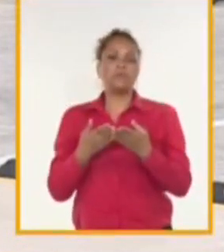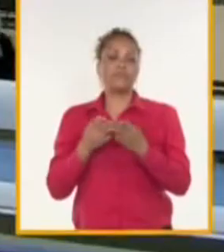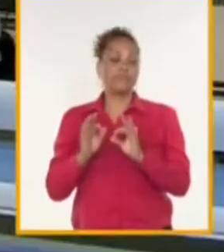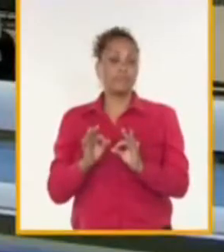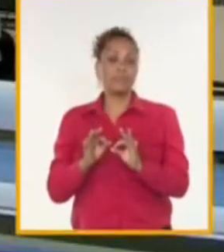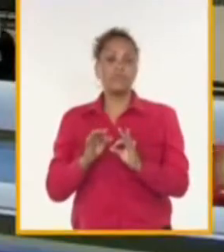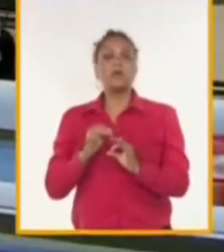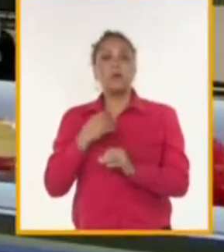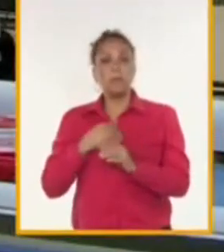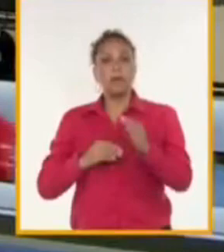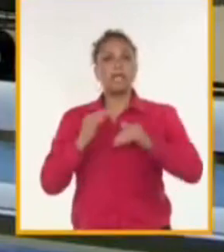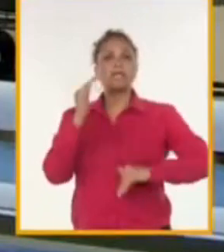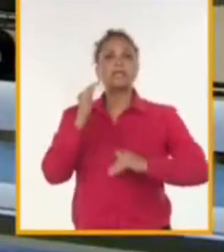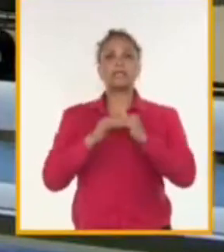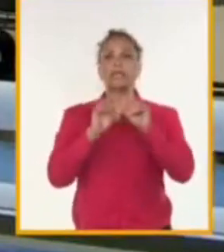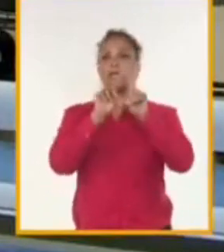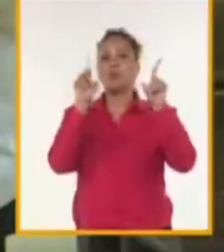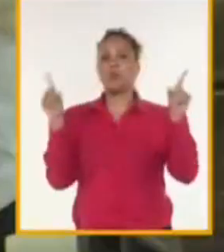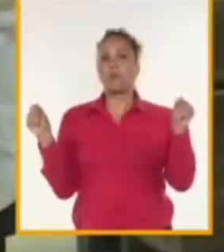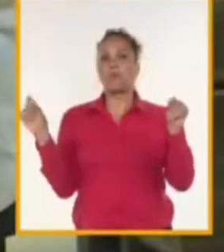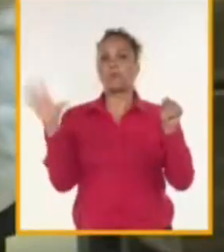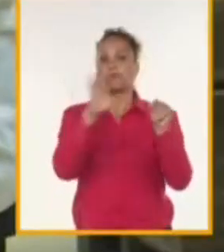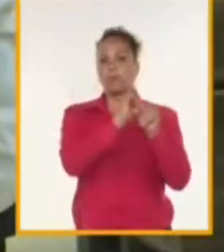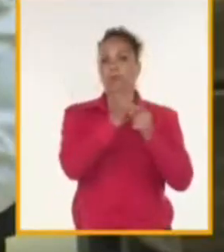llegar a todo el país con nuestros productos.